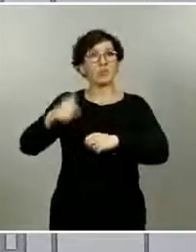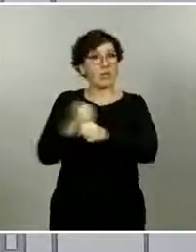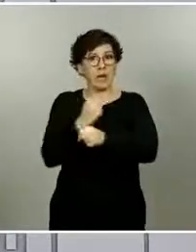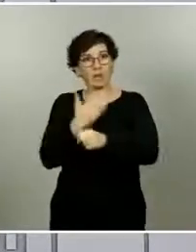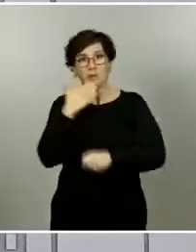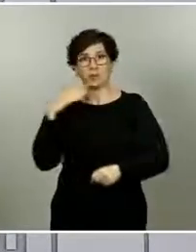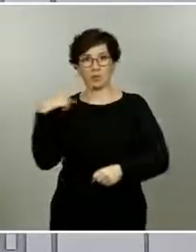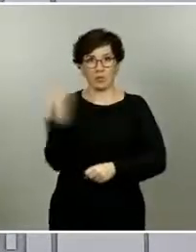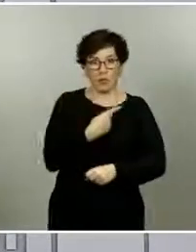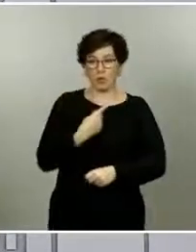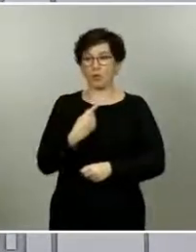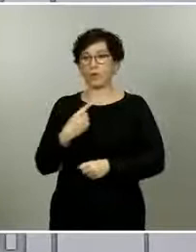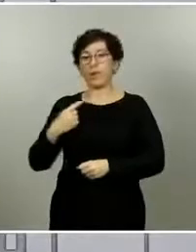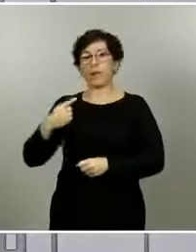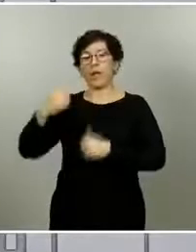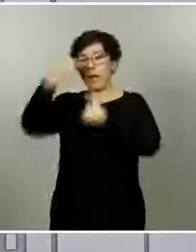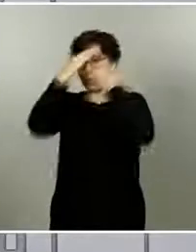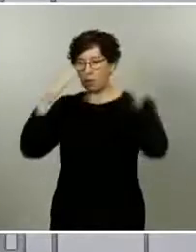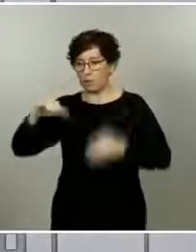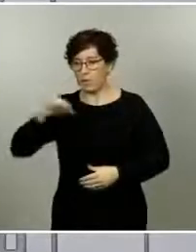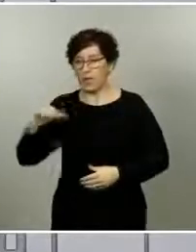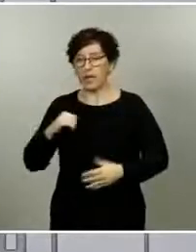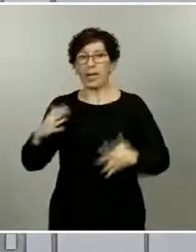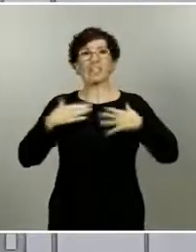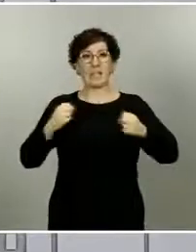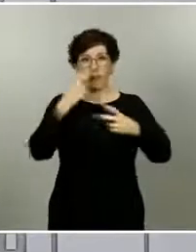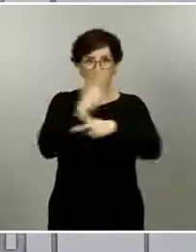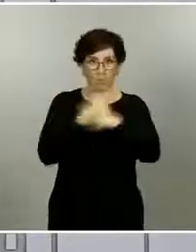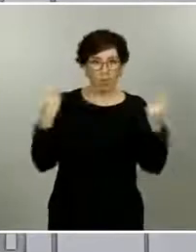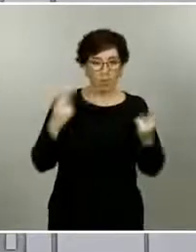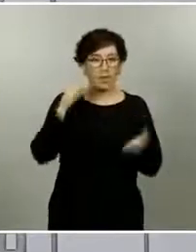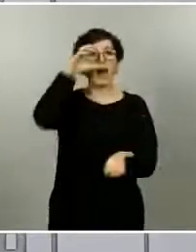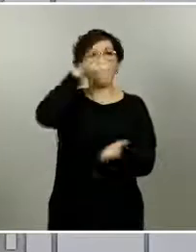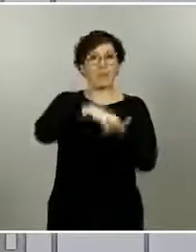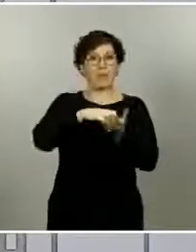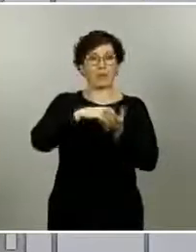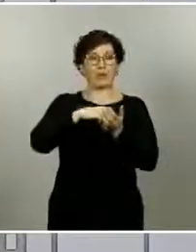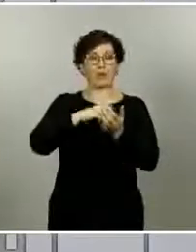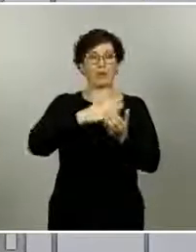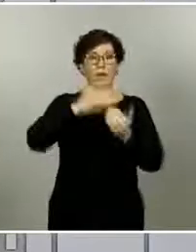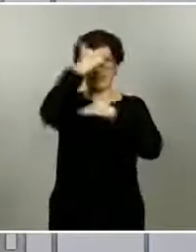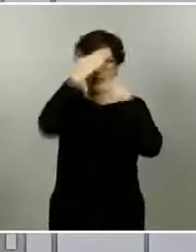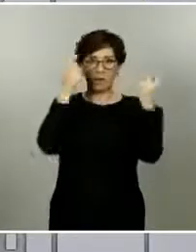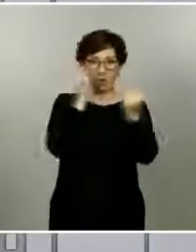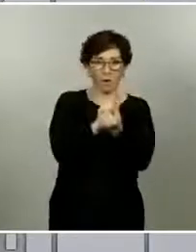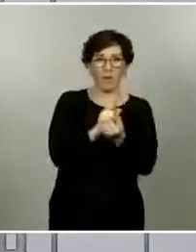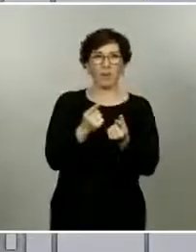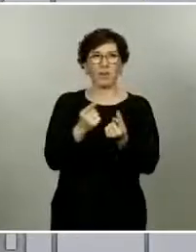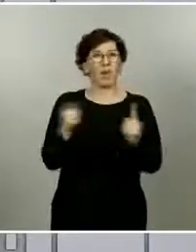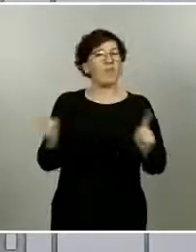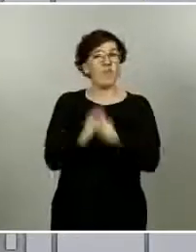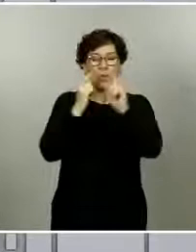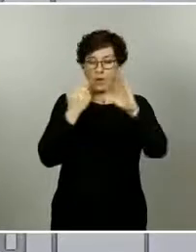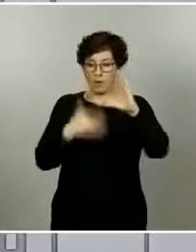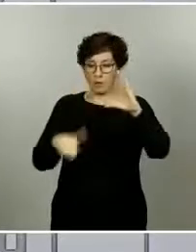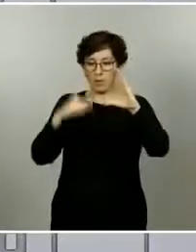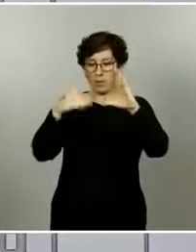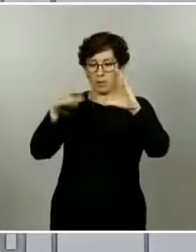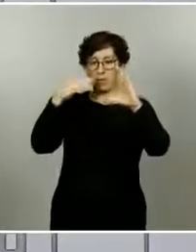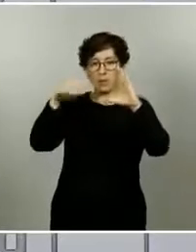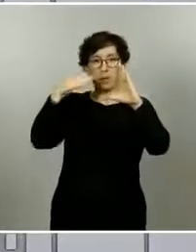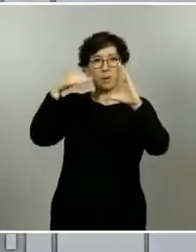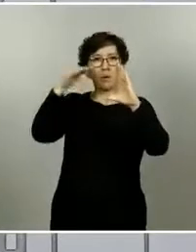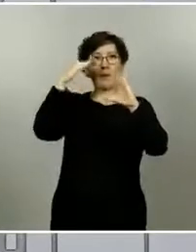fundamentalmente, atención hospitalaria, todos los servicios de preventiva de todos los diferentes niveles de